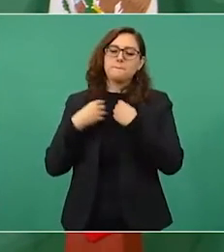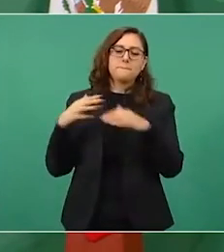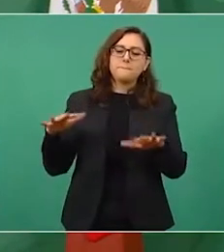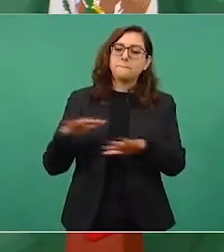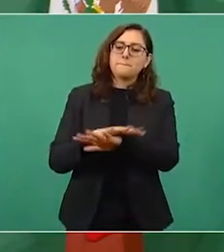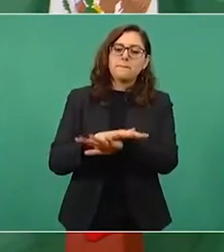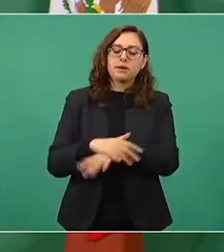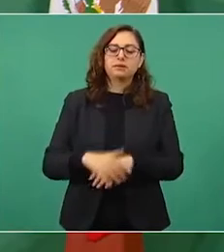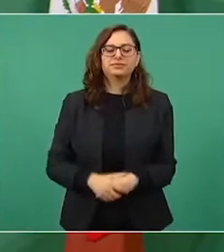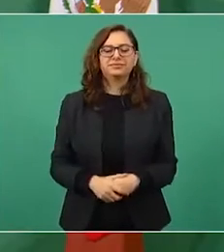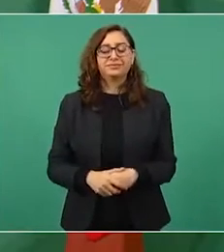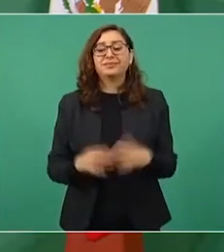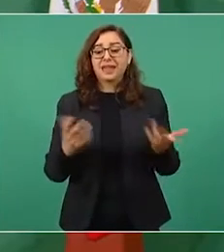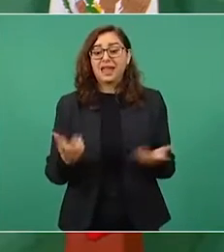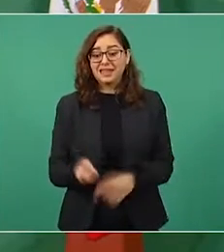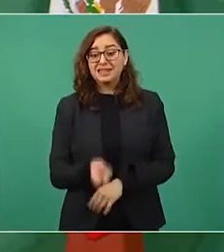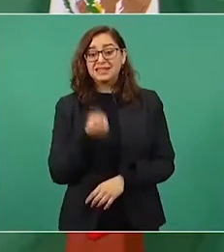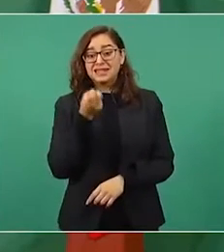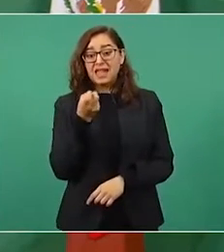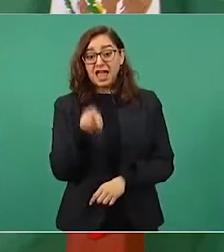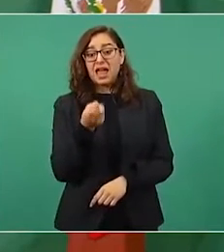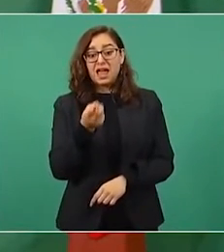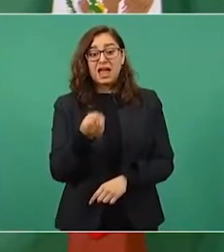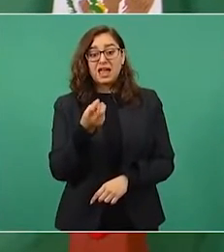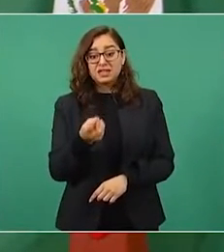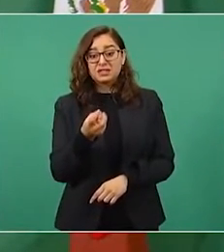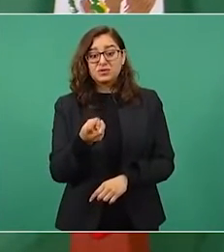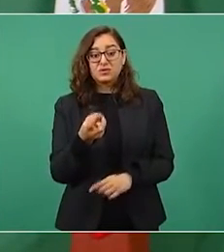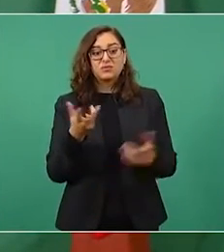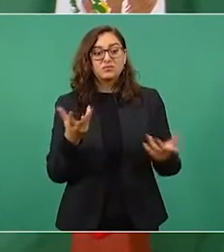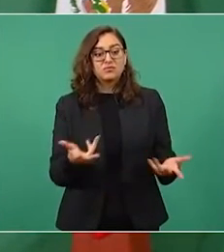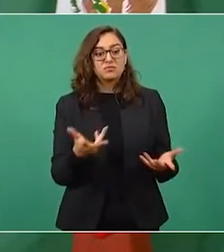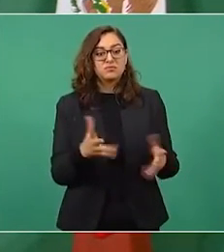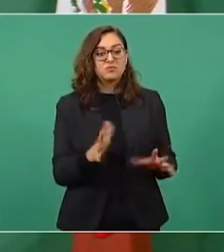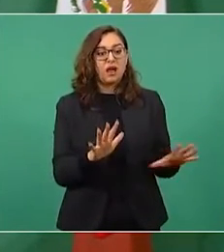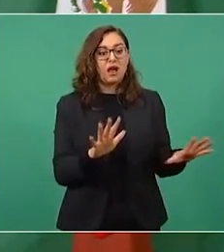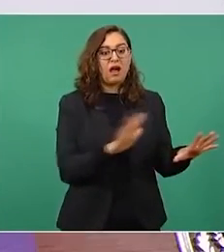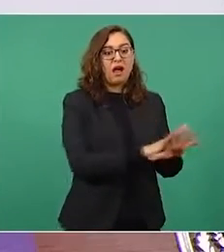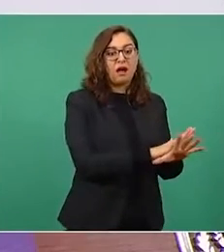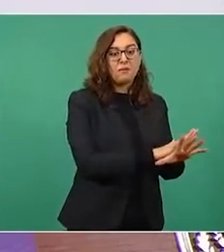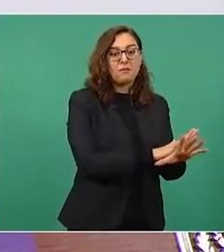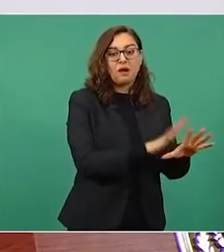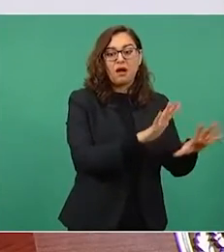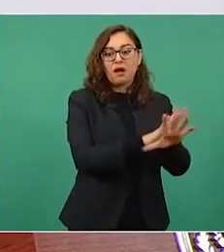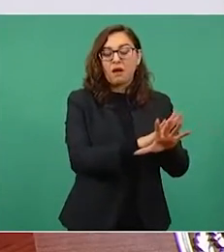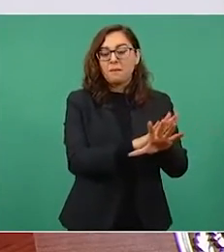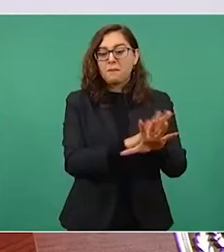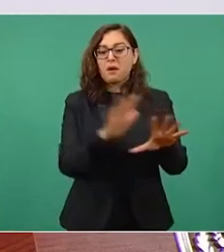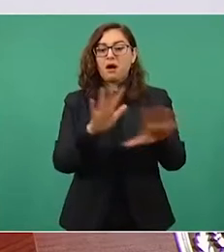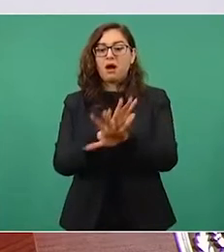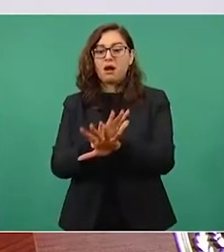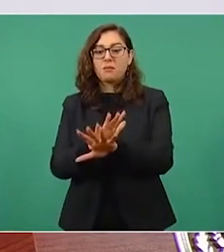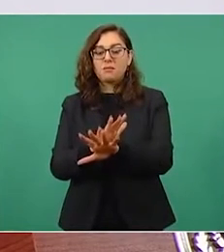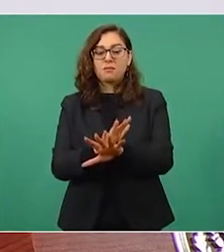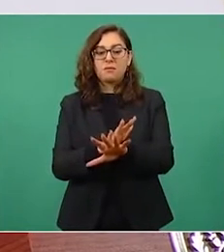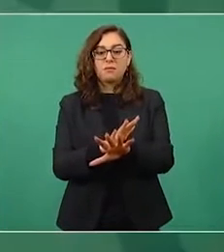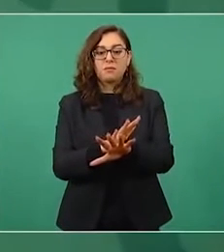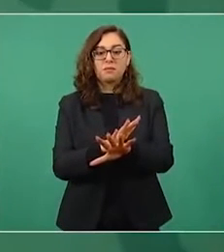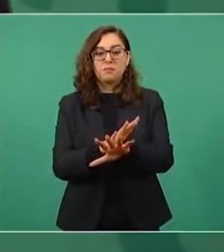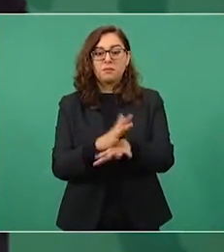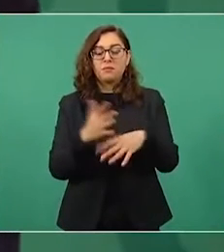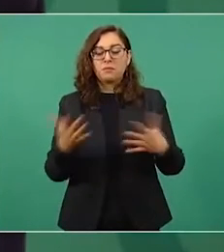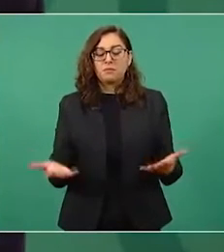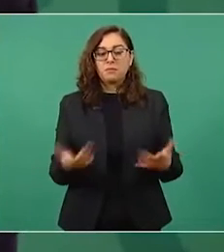Golpe de Estado, dice la señora Dreser, el